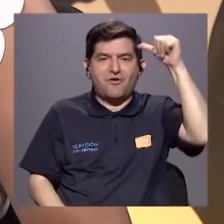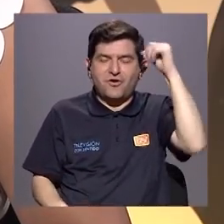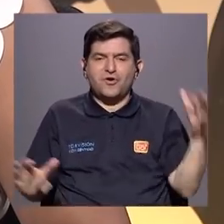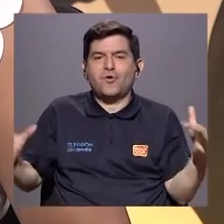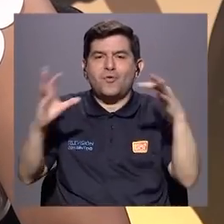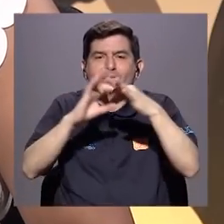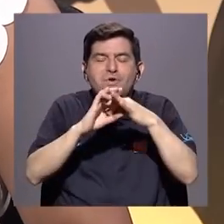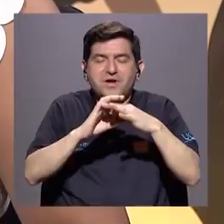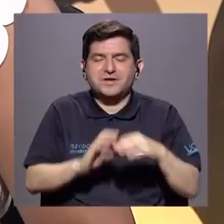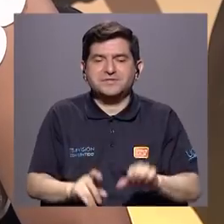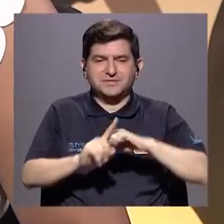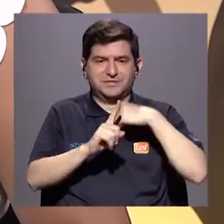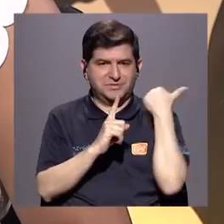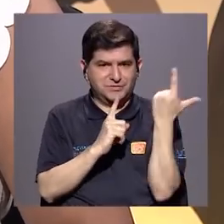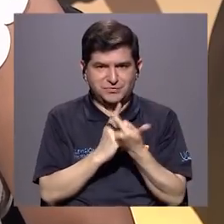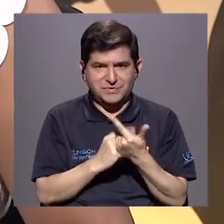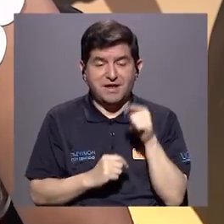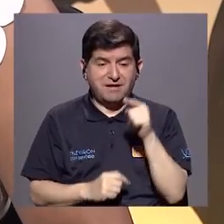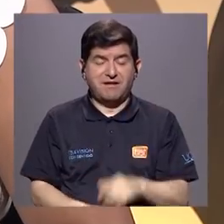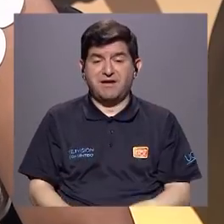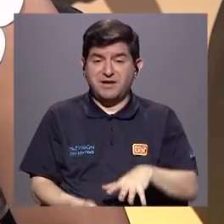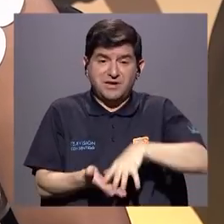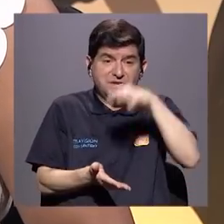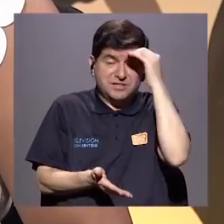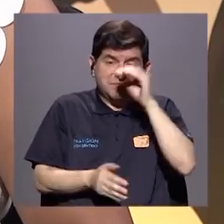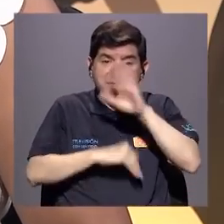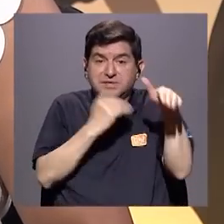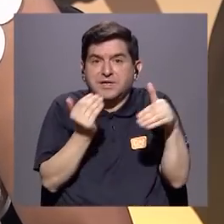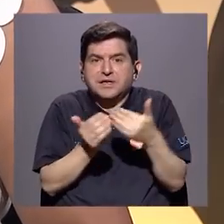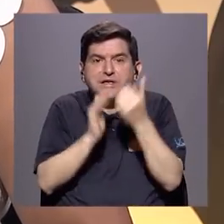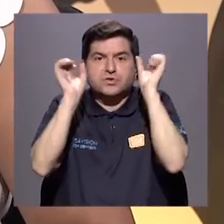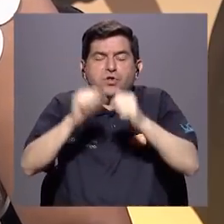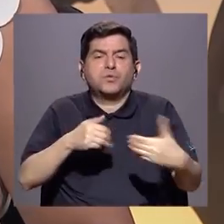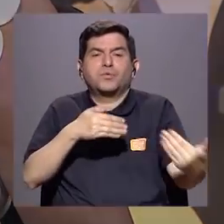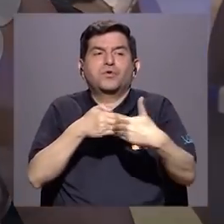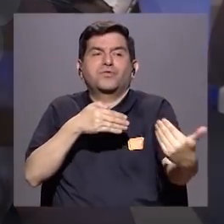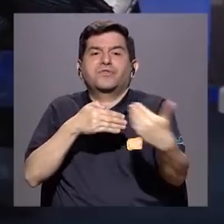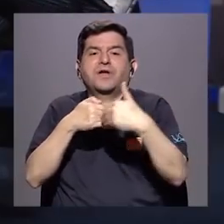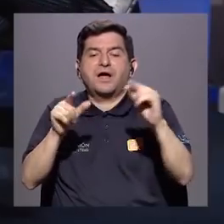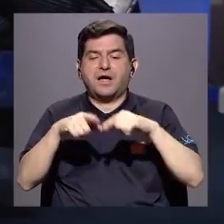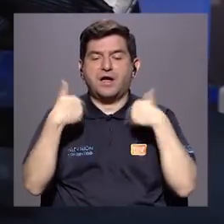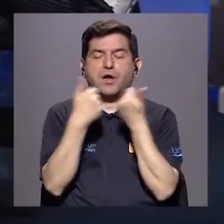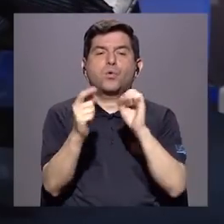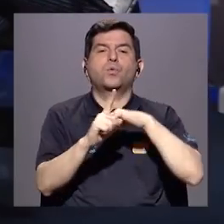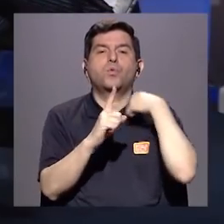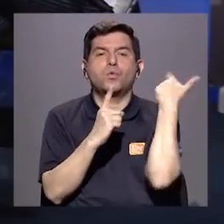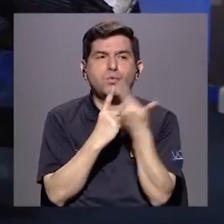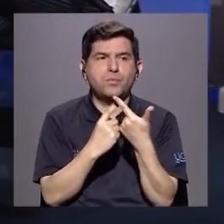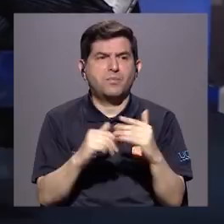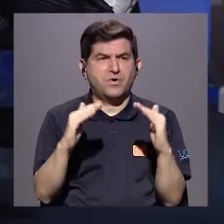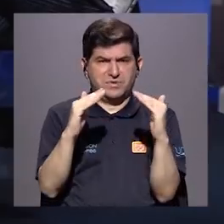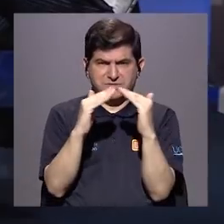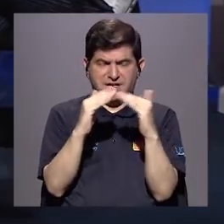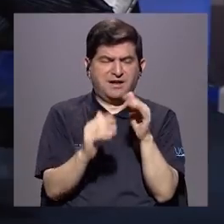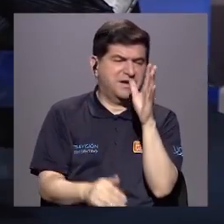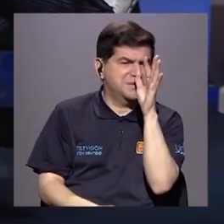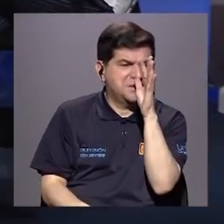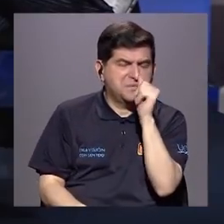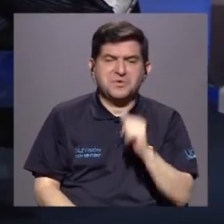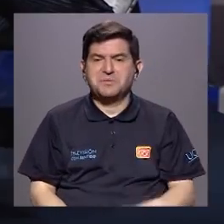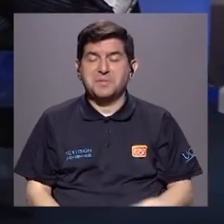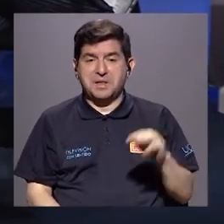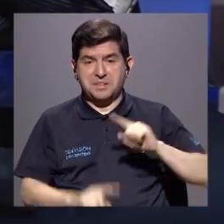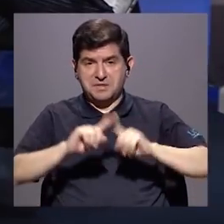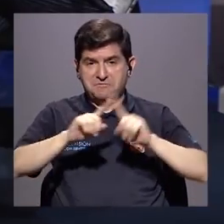vincularse socialmente porque aprendieron a que cualquier cosa les podía ser de ataque en un grupo social. Si en la casa estamos bromeando entre